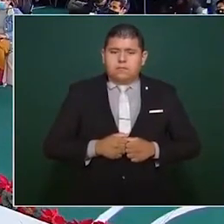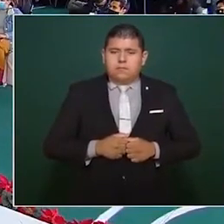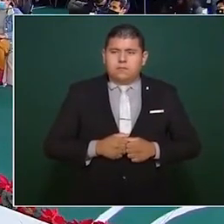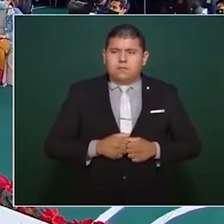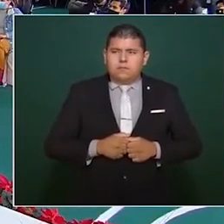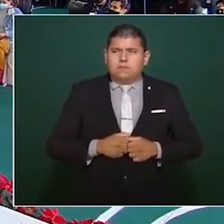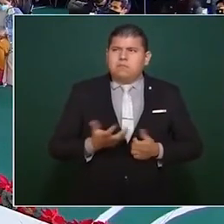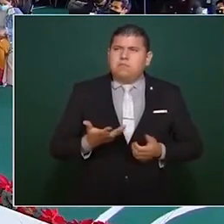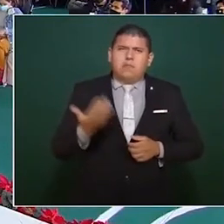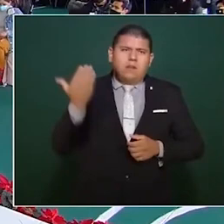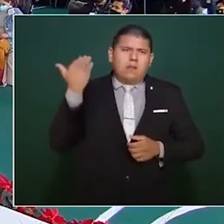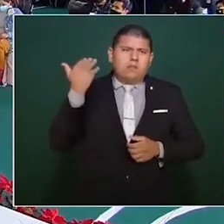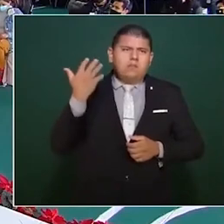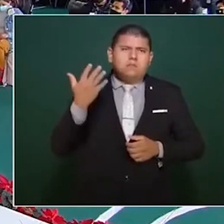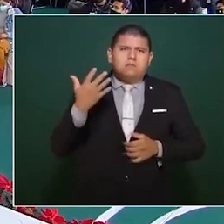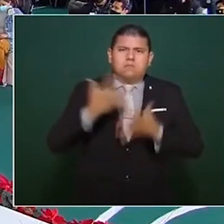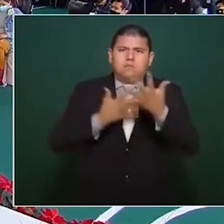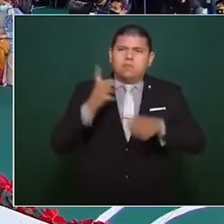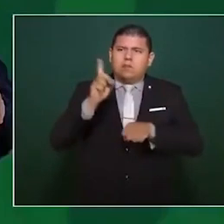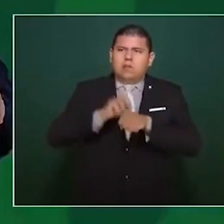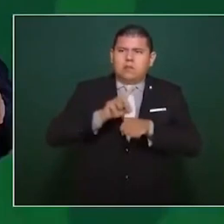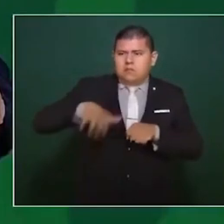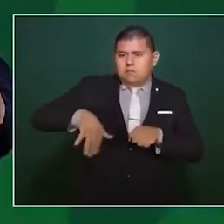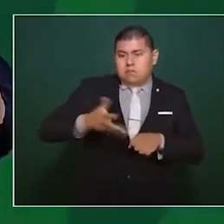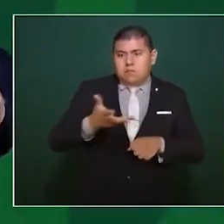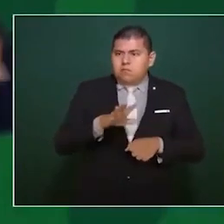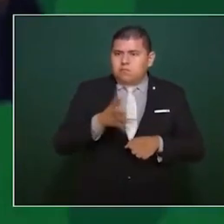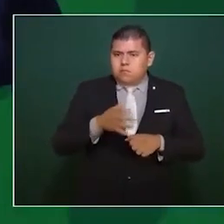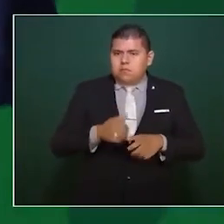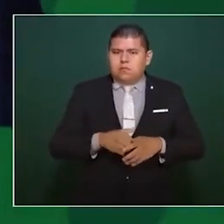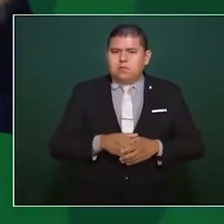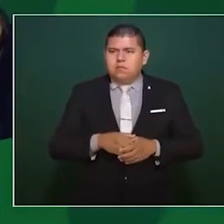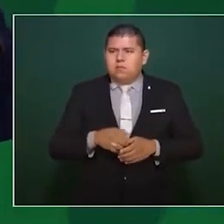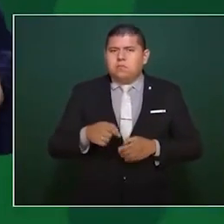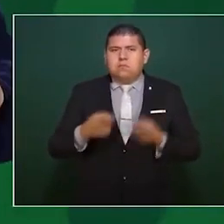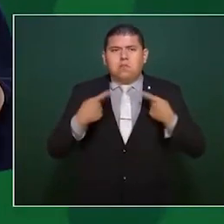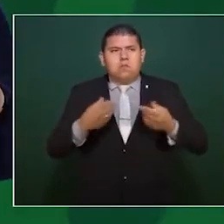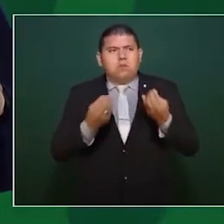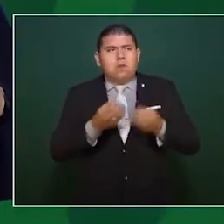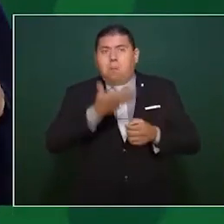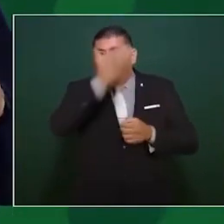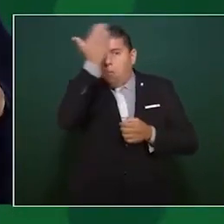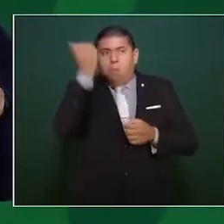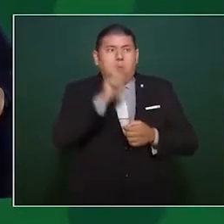Hace como 15 días. La mayoría ni se enteró.